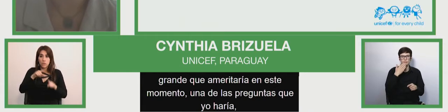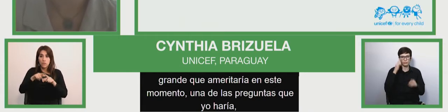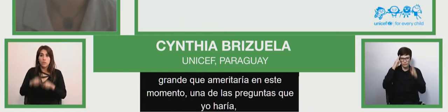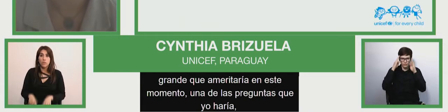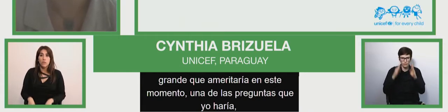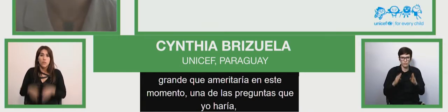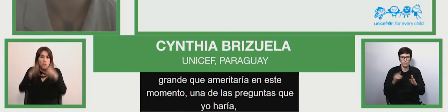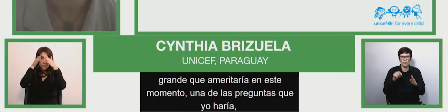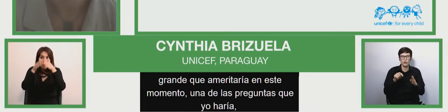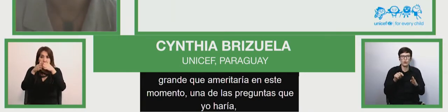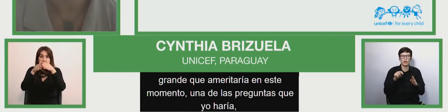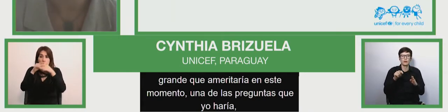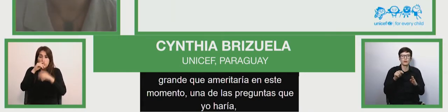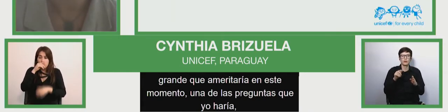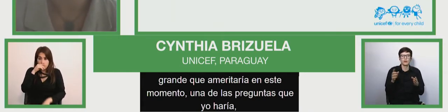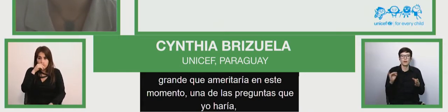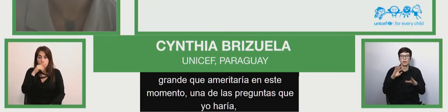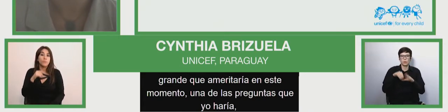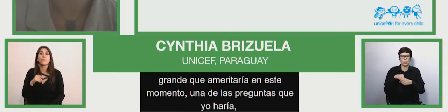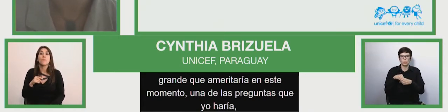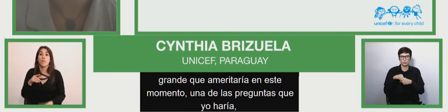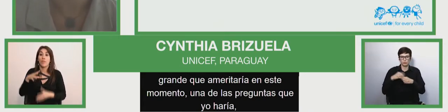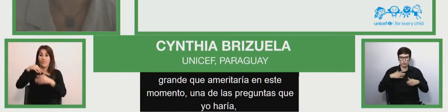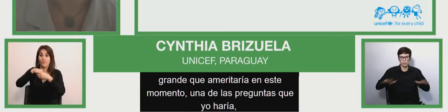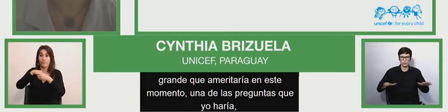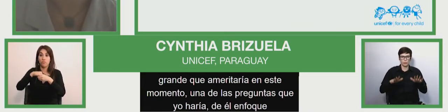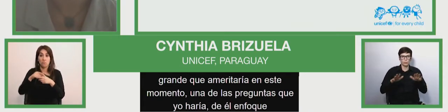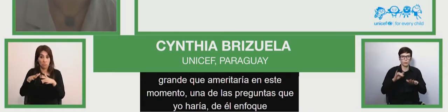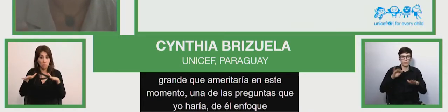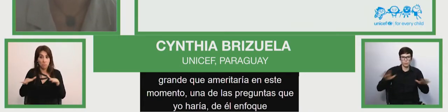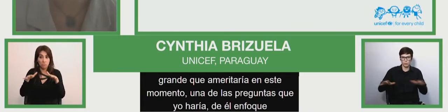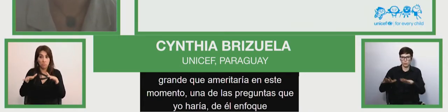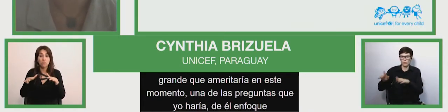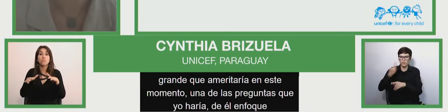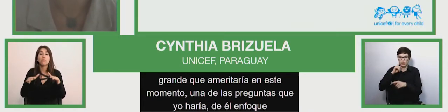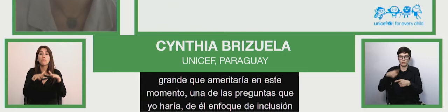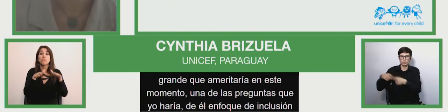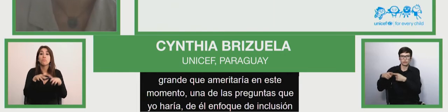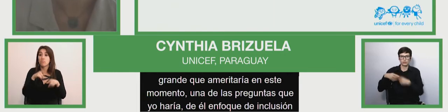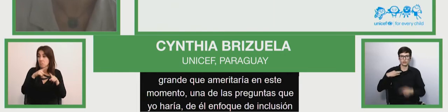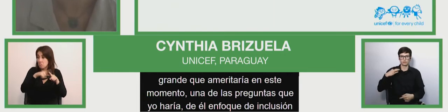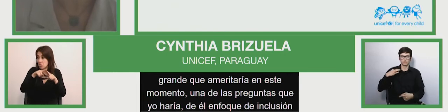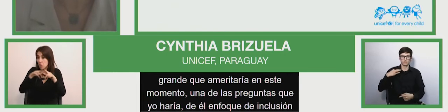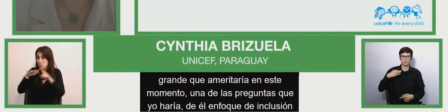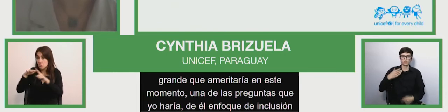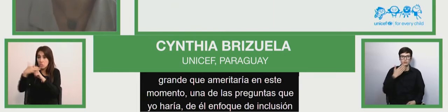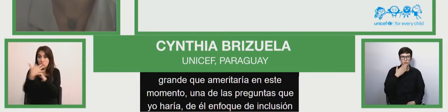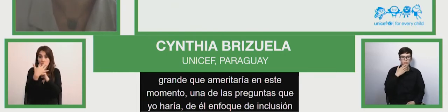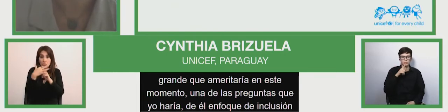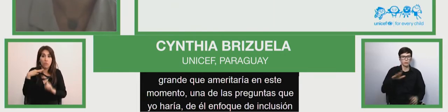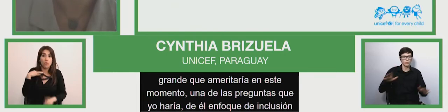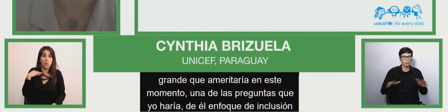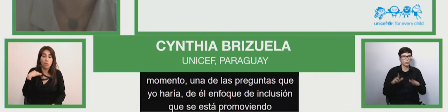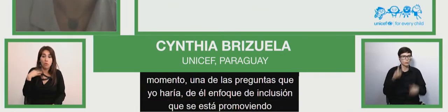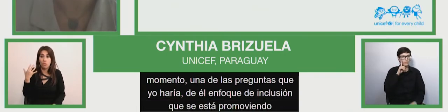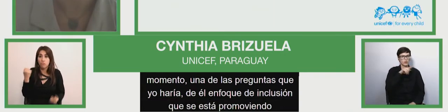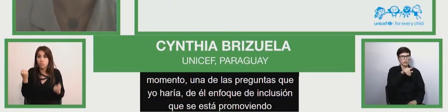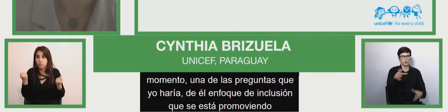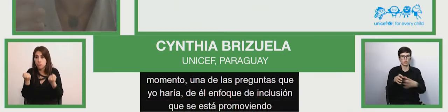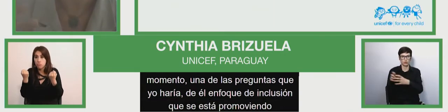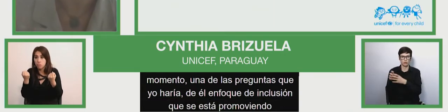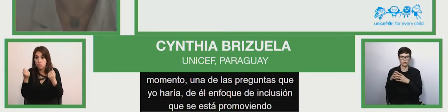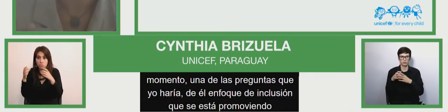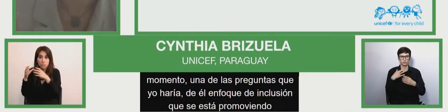inclusión que se está promoviendo y se promueve desde la sociedad civil, promueve desde las organizaciones que